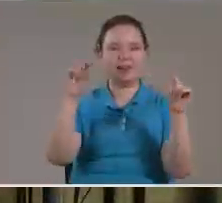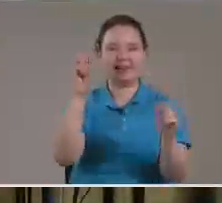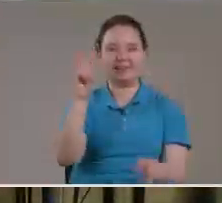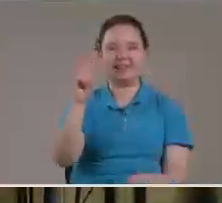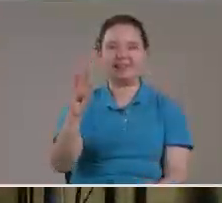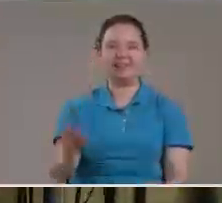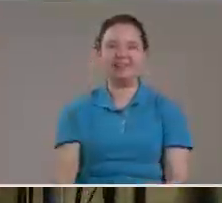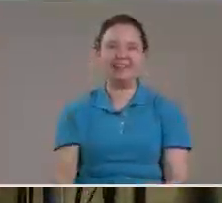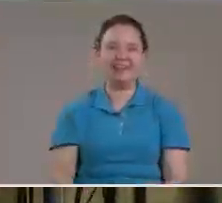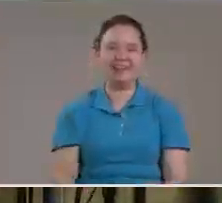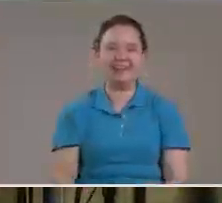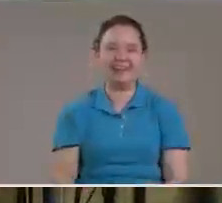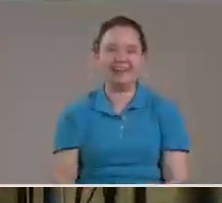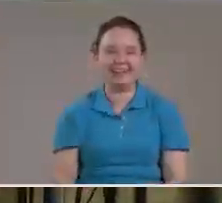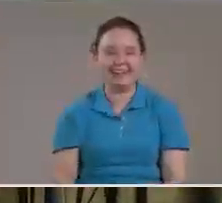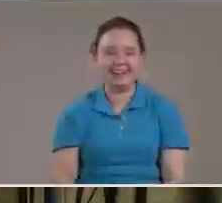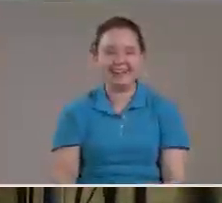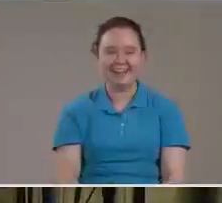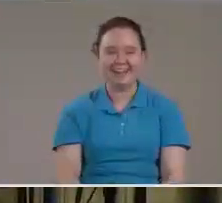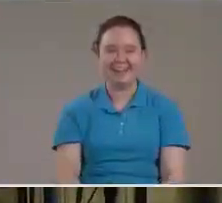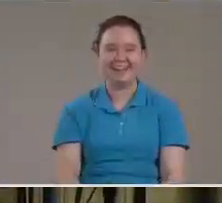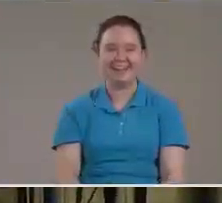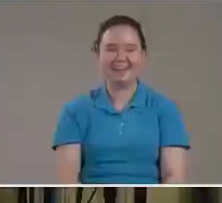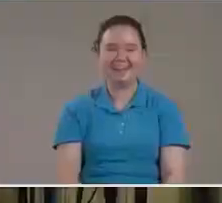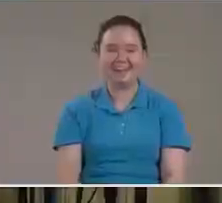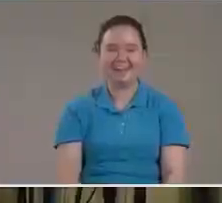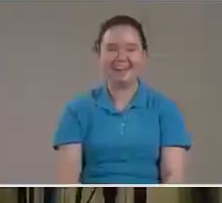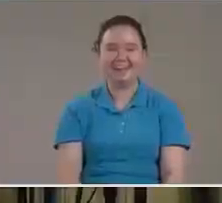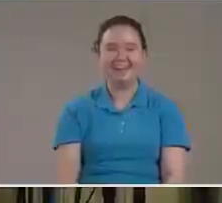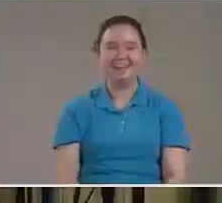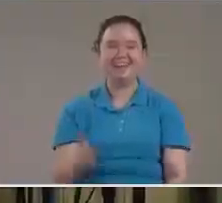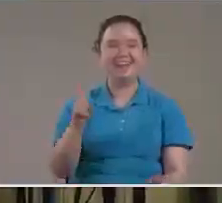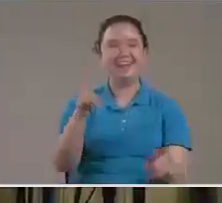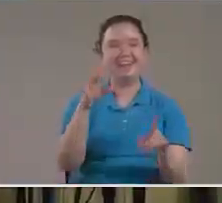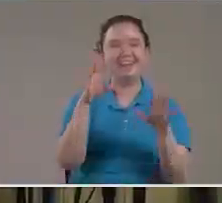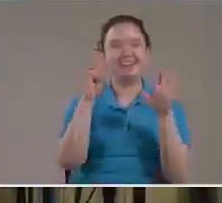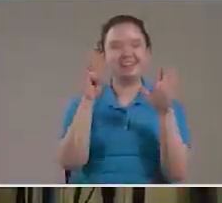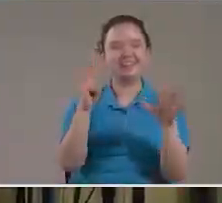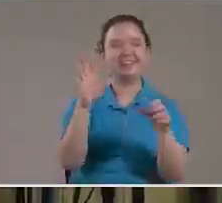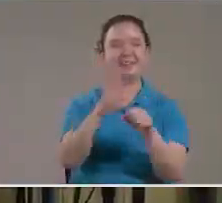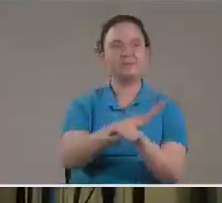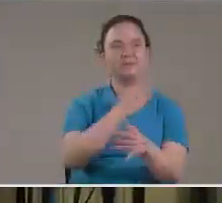¿Qué porcentaje de la peso total de esa mujer Era el hijo?